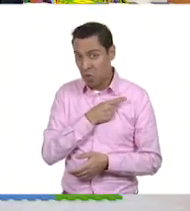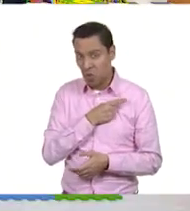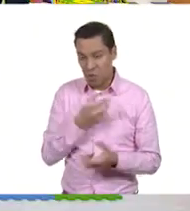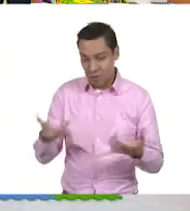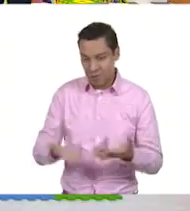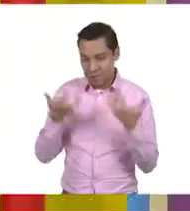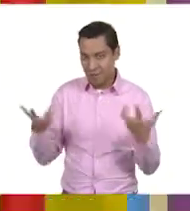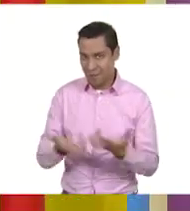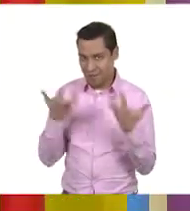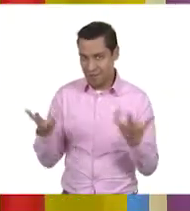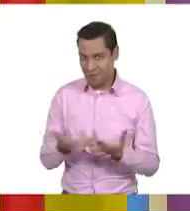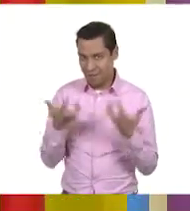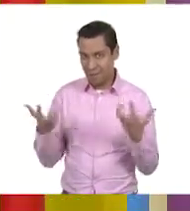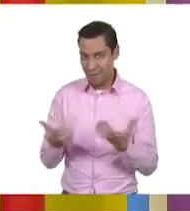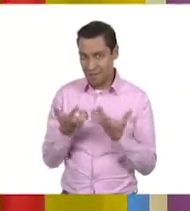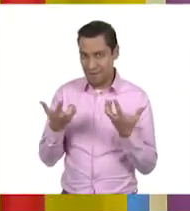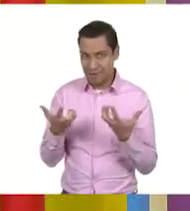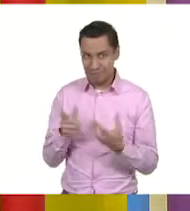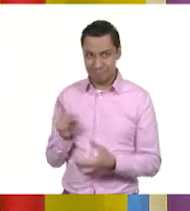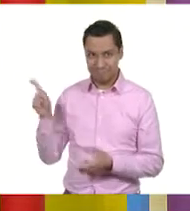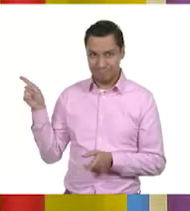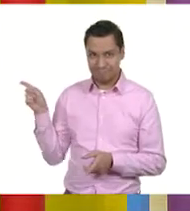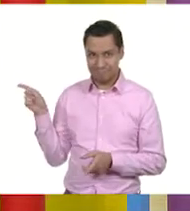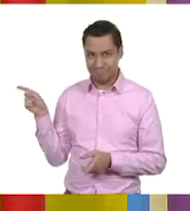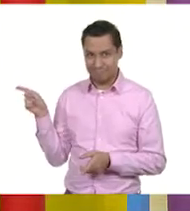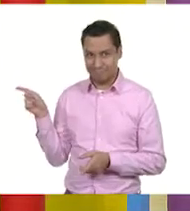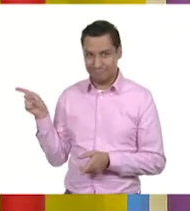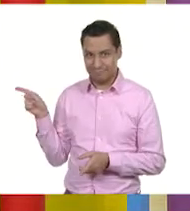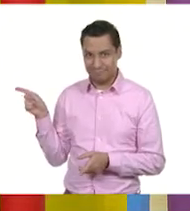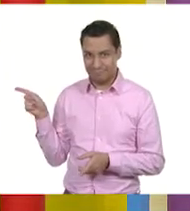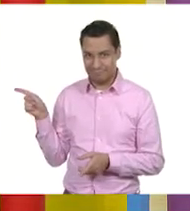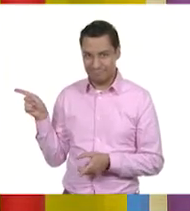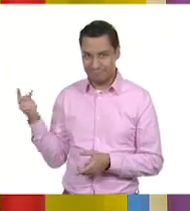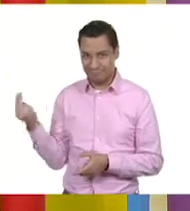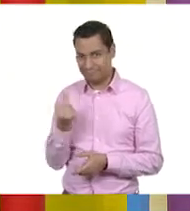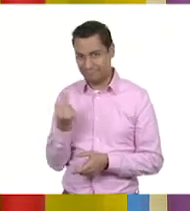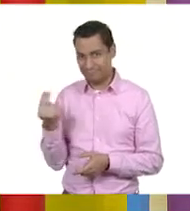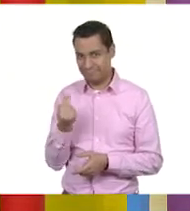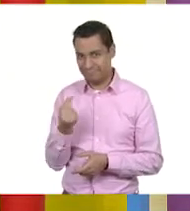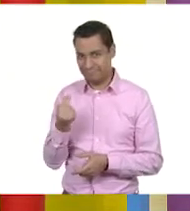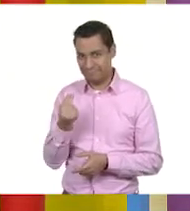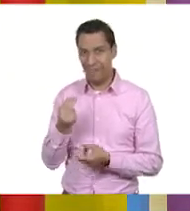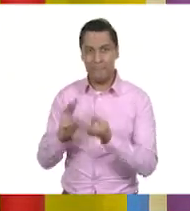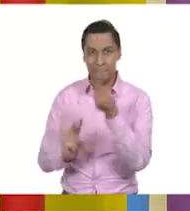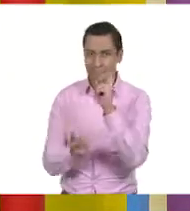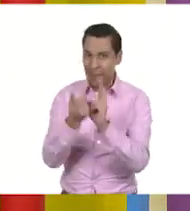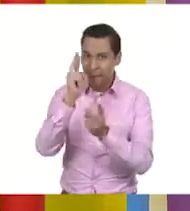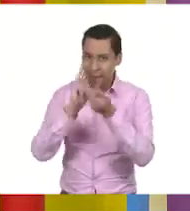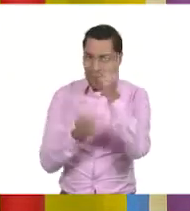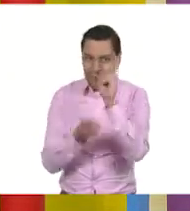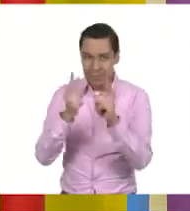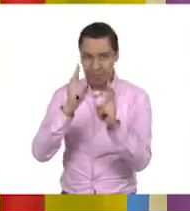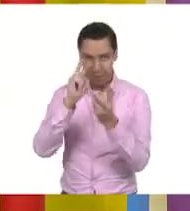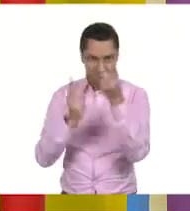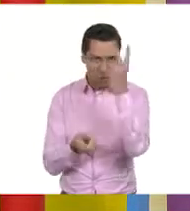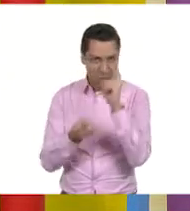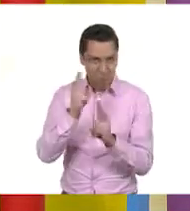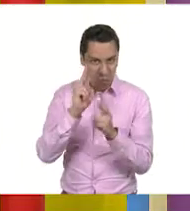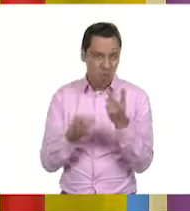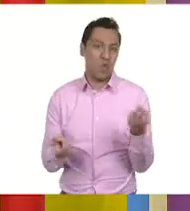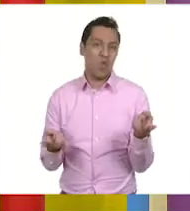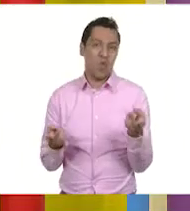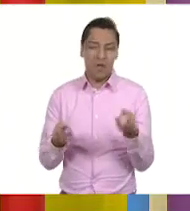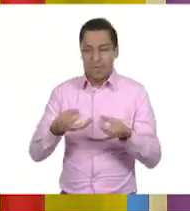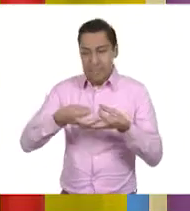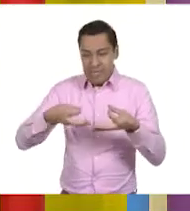y las ensaladas, bueno, pues, todo lo que se necesita para las ensaladas son algunos vegetales, son algunas verduras que están en la